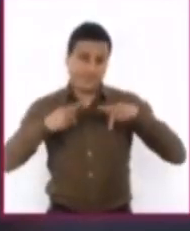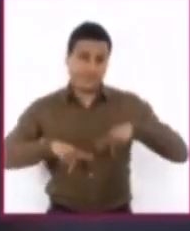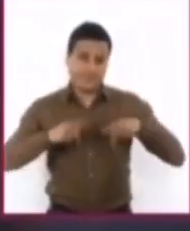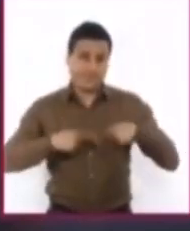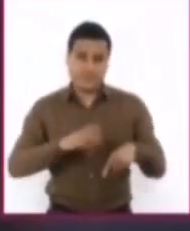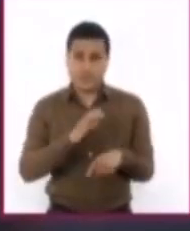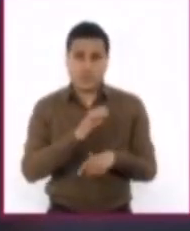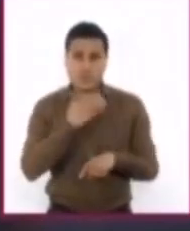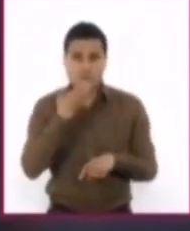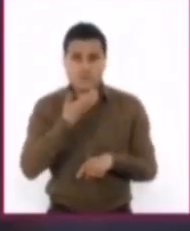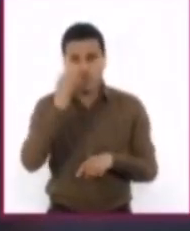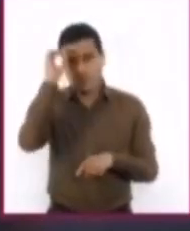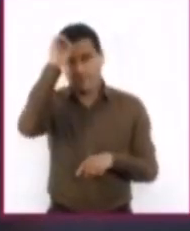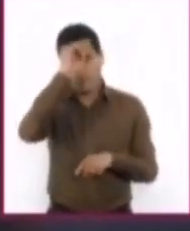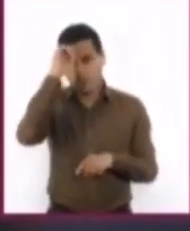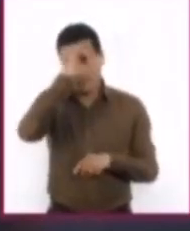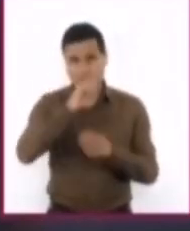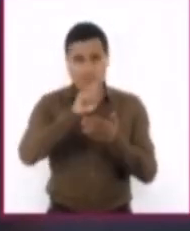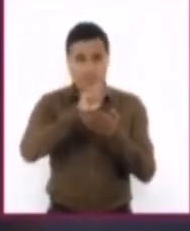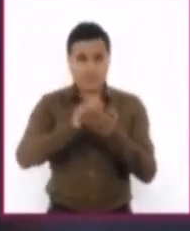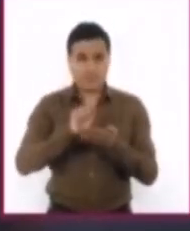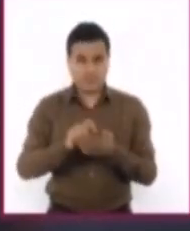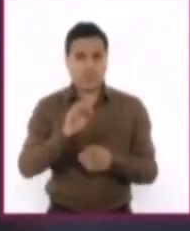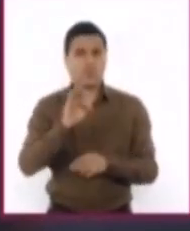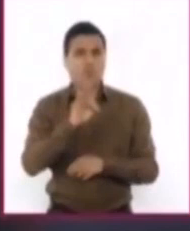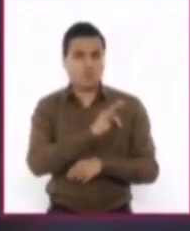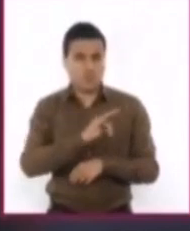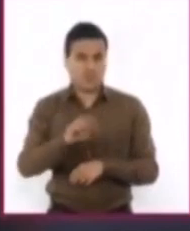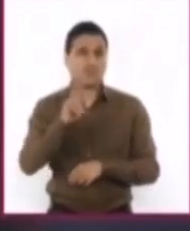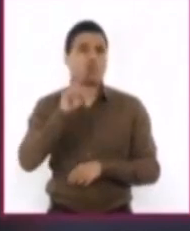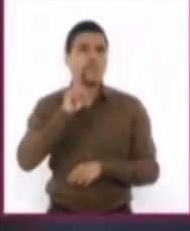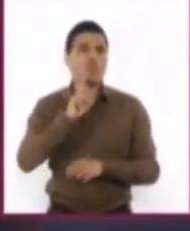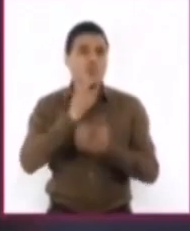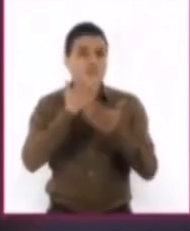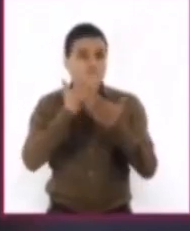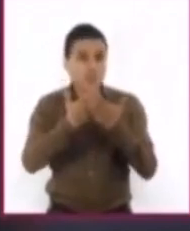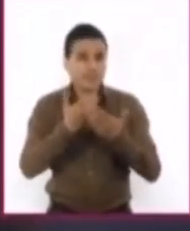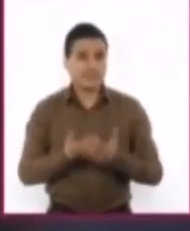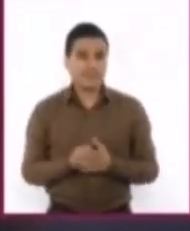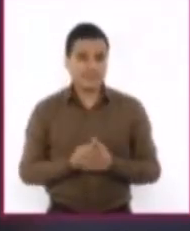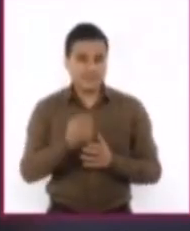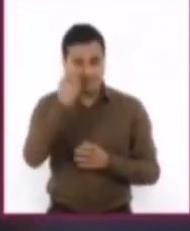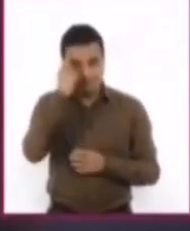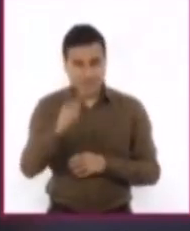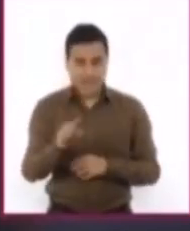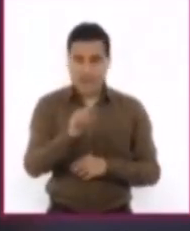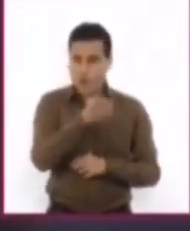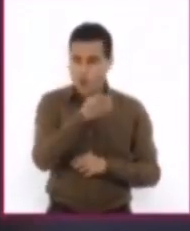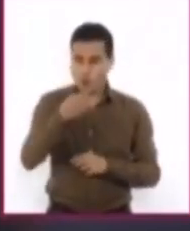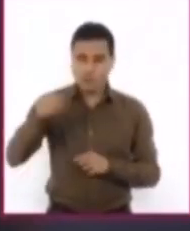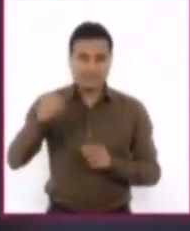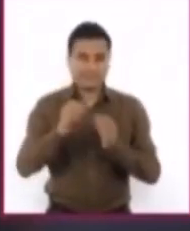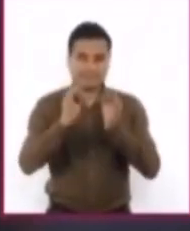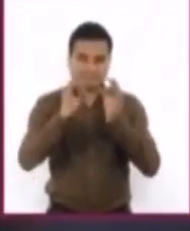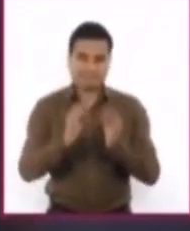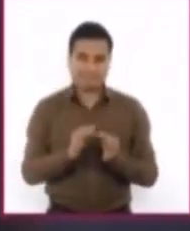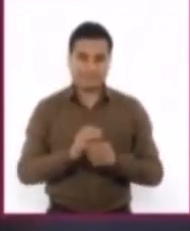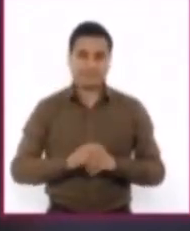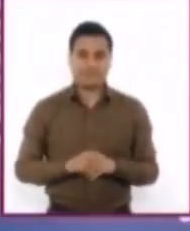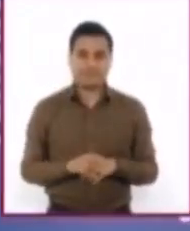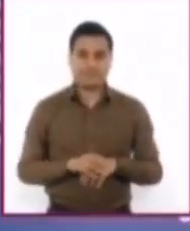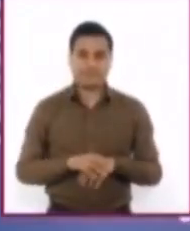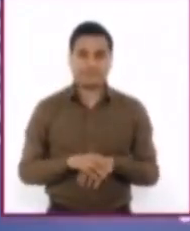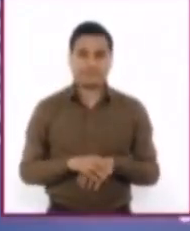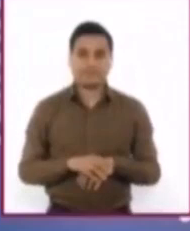o ensayos expresan de manera lógica y comprensible sus ideas, ya que les permite estructurar de forma adecuada su discurso.